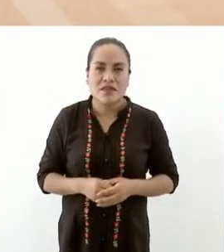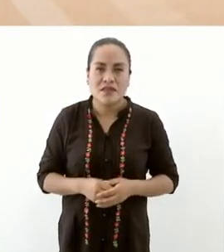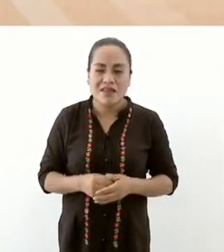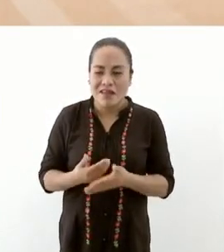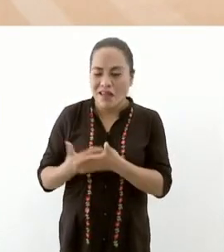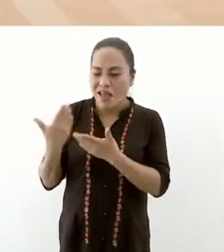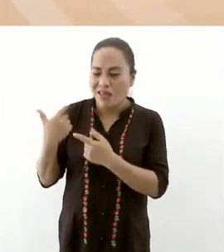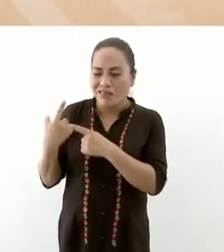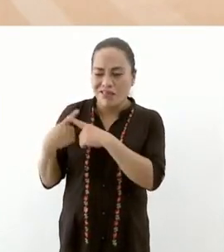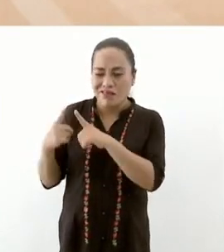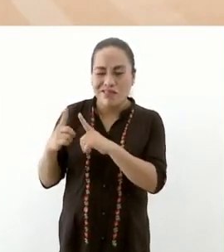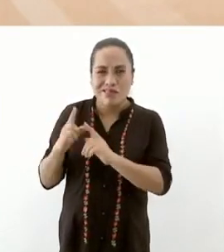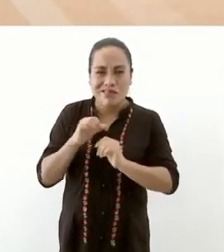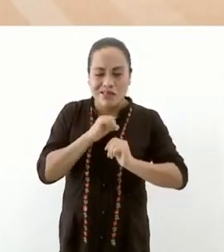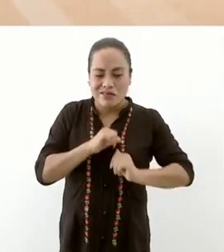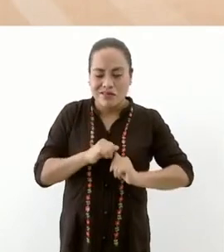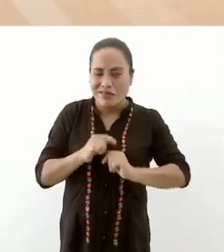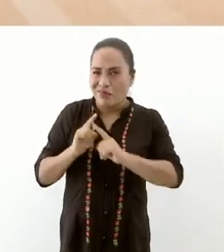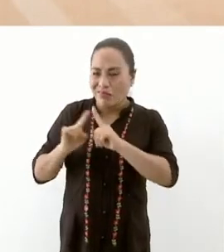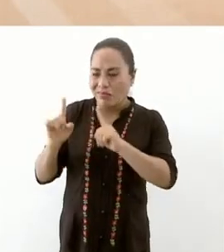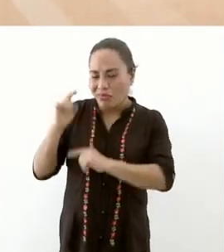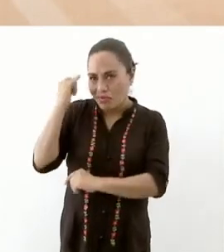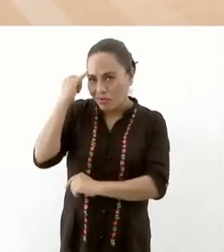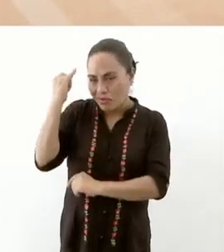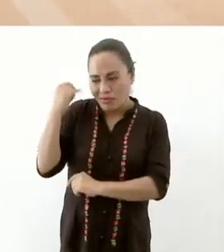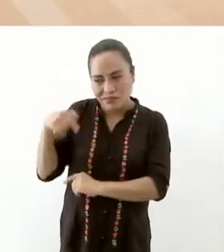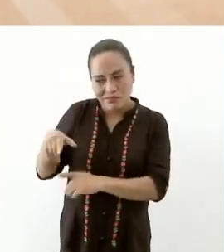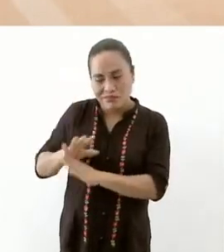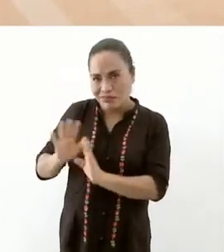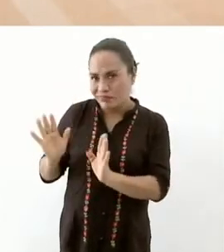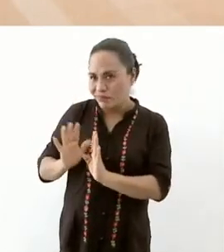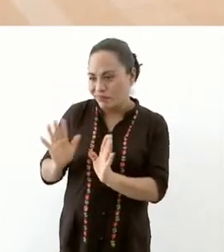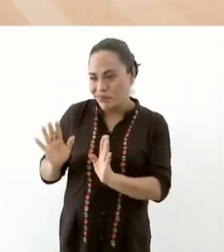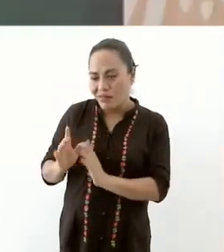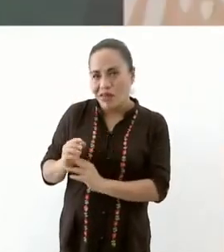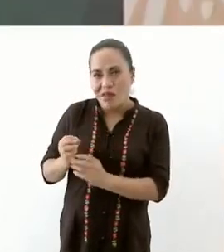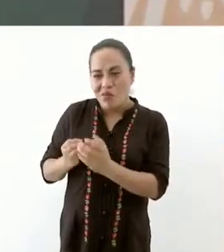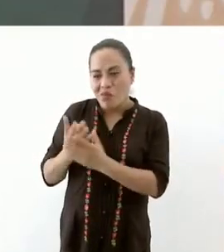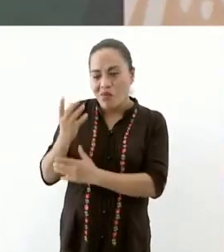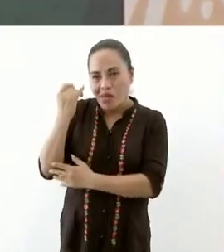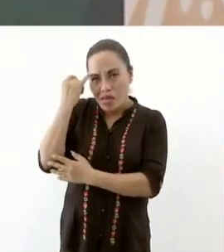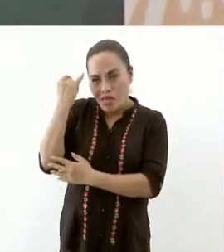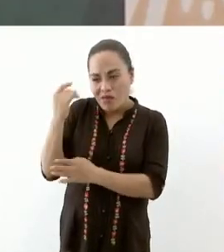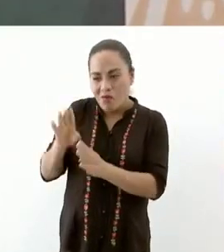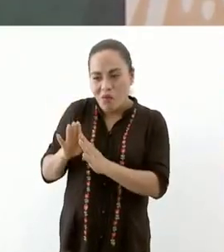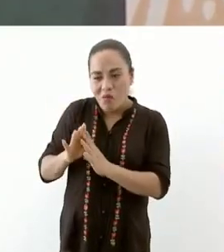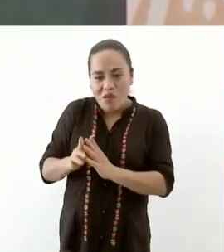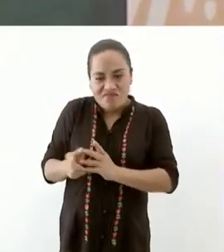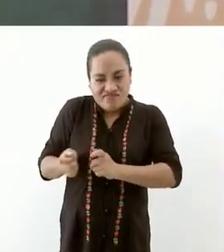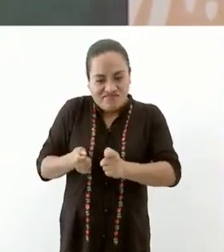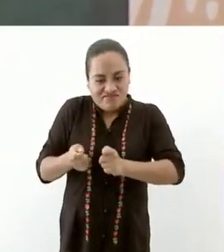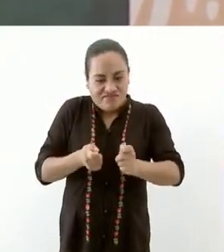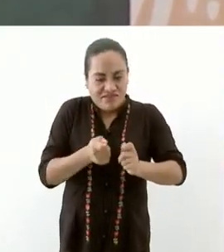neoliberal y de todos los sistemas de salud